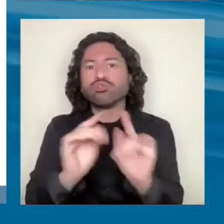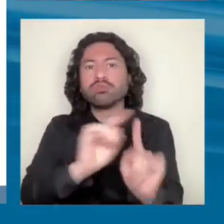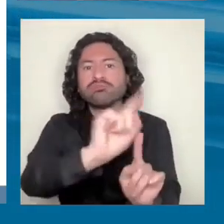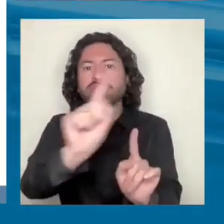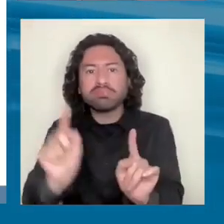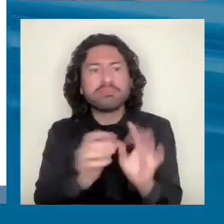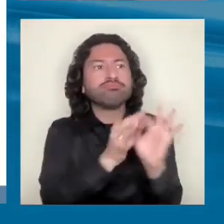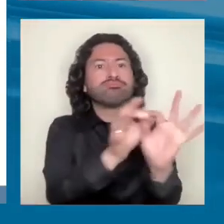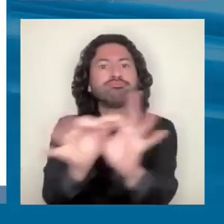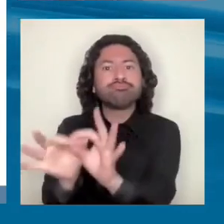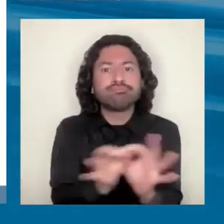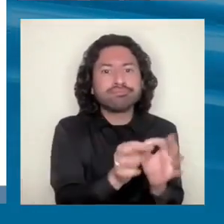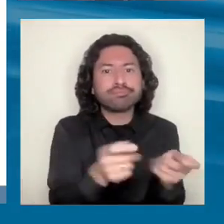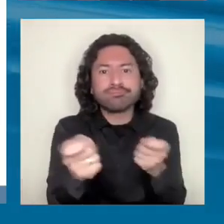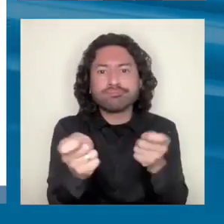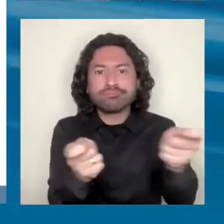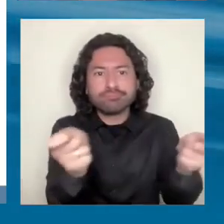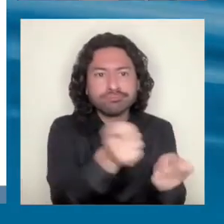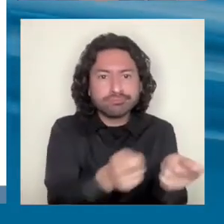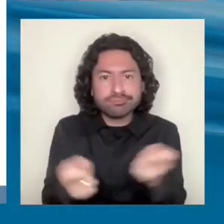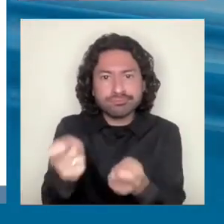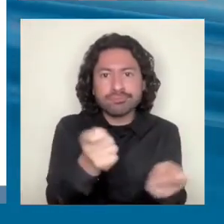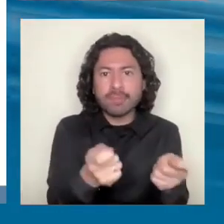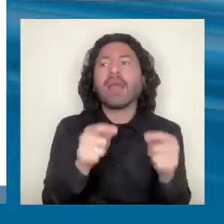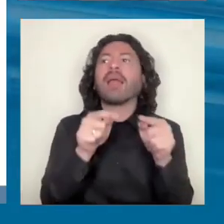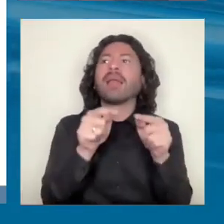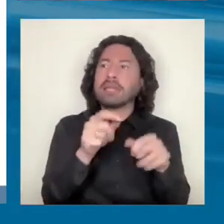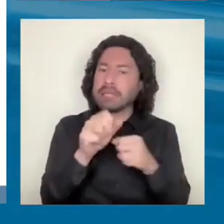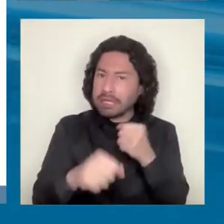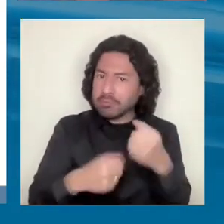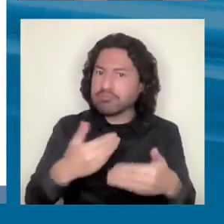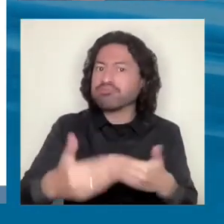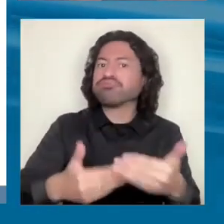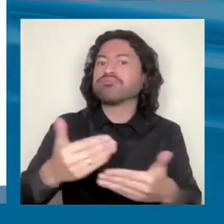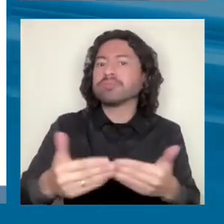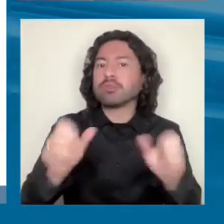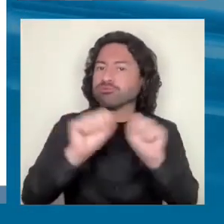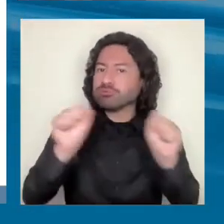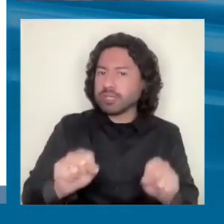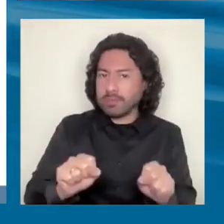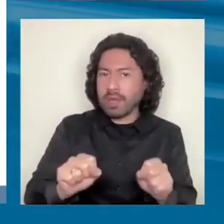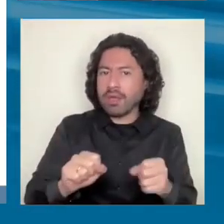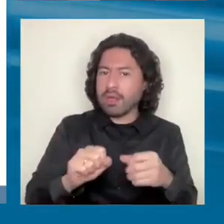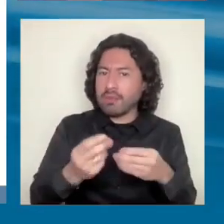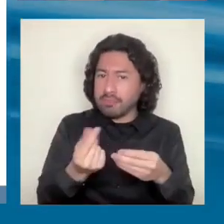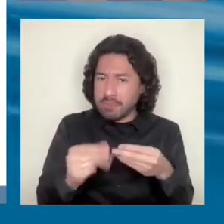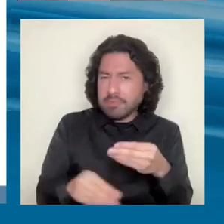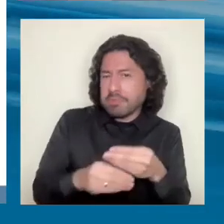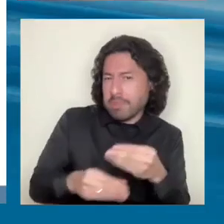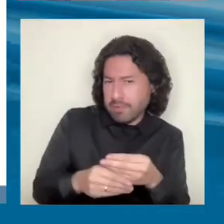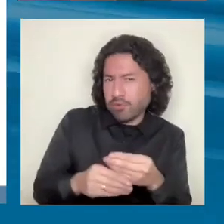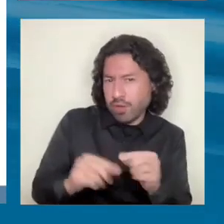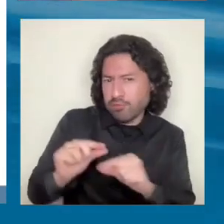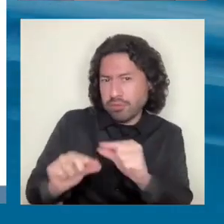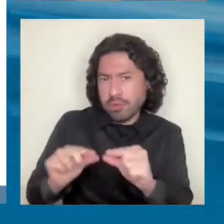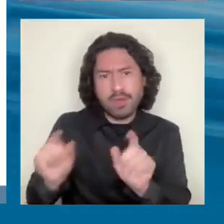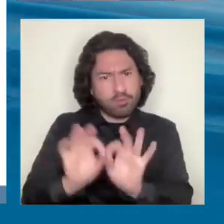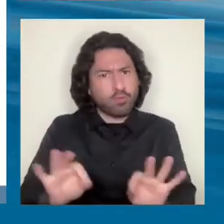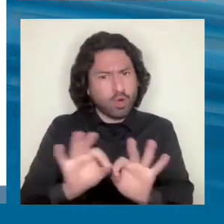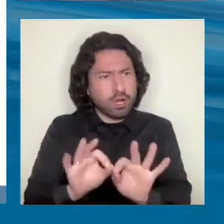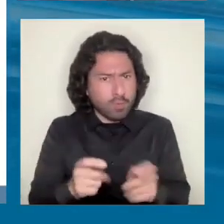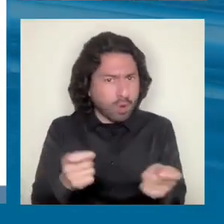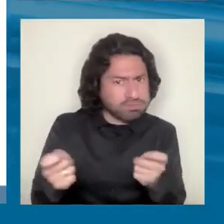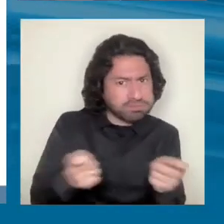para contar con sistemas tributarios más progresivos. Por supuesto, esto es de las áreas más difíciles de negociación, fortalecer impuestos